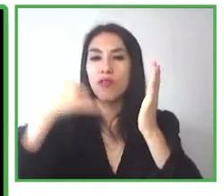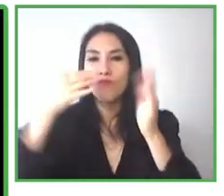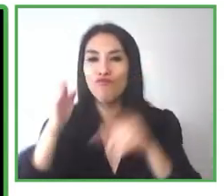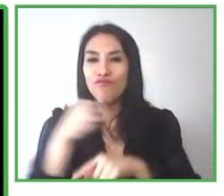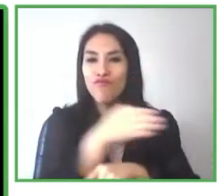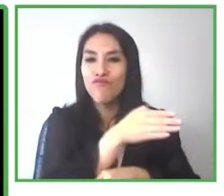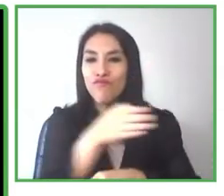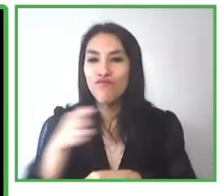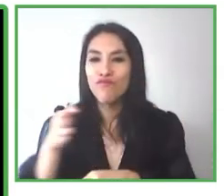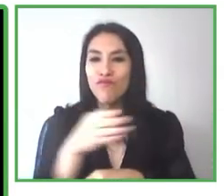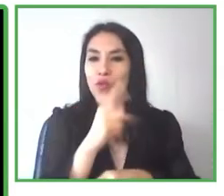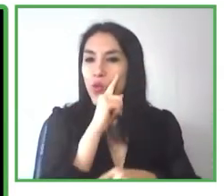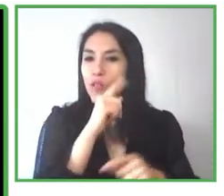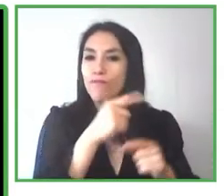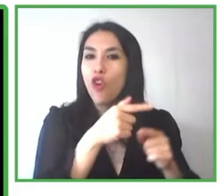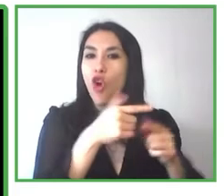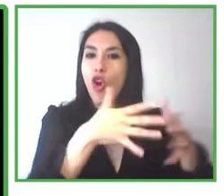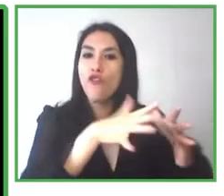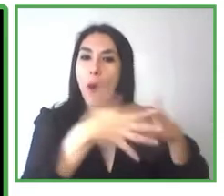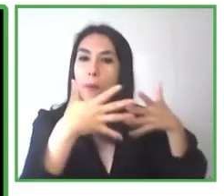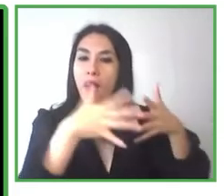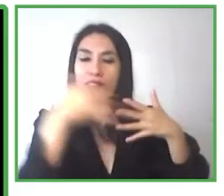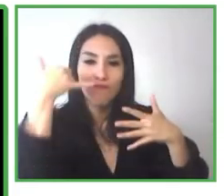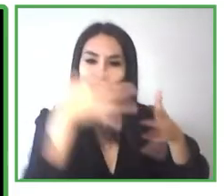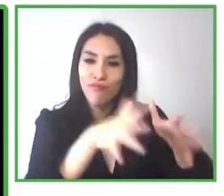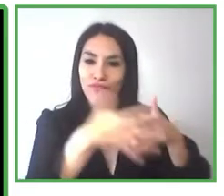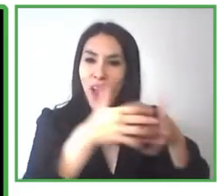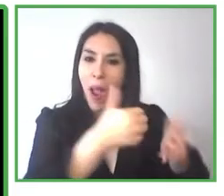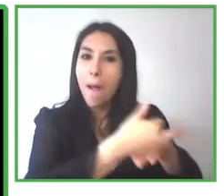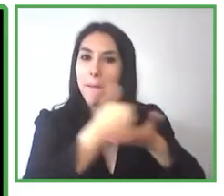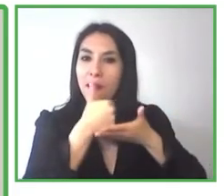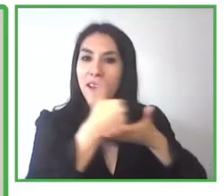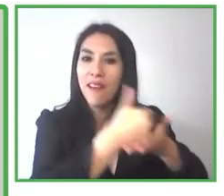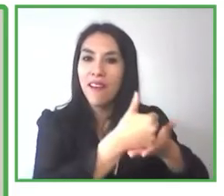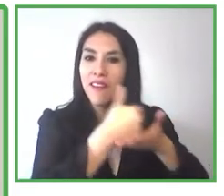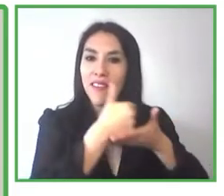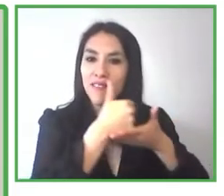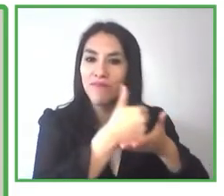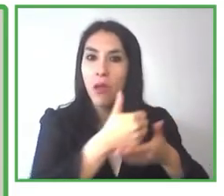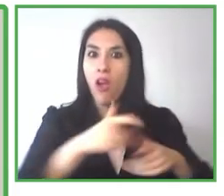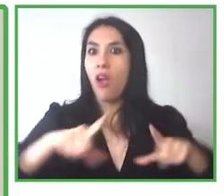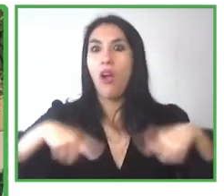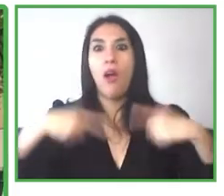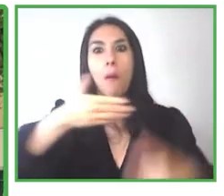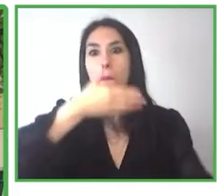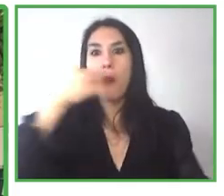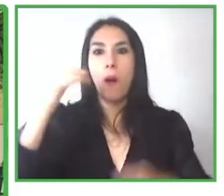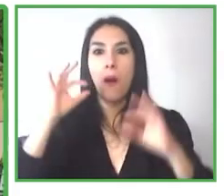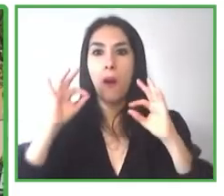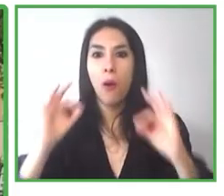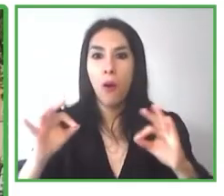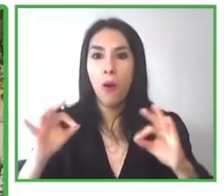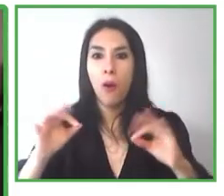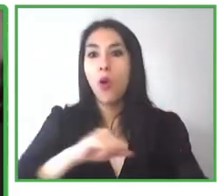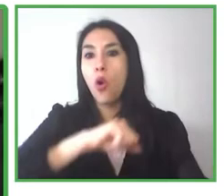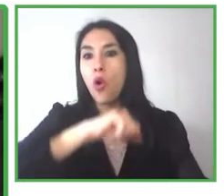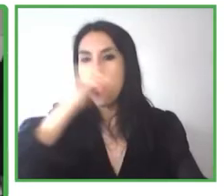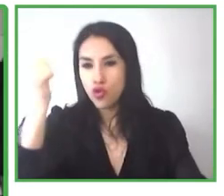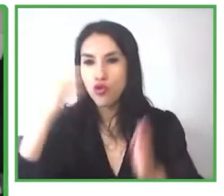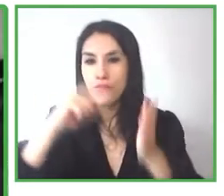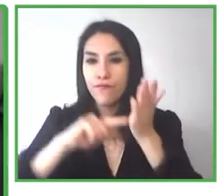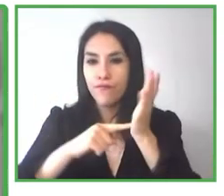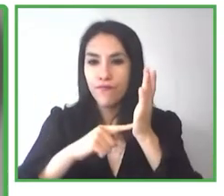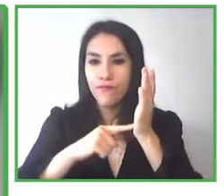la vida Northwest 6 no sé de ninguna otra aplicación que tenga una función como esta cuando voy en taxi o en bus me gusta